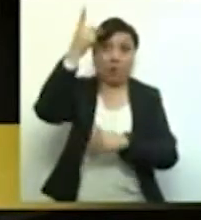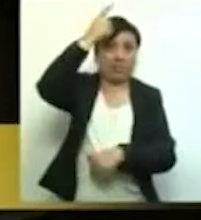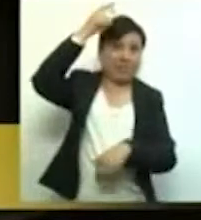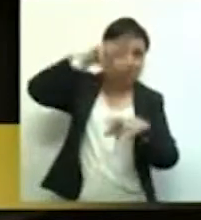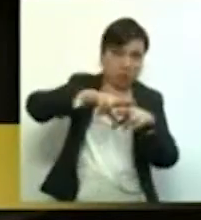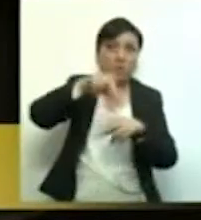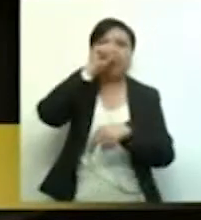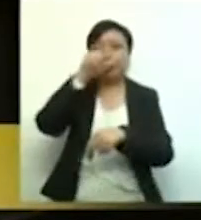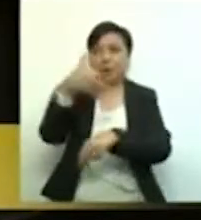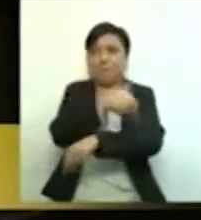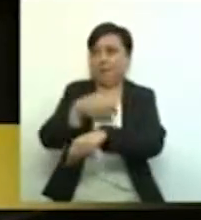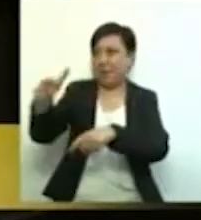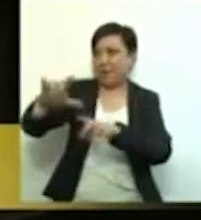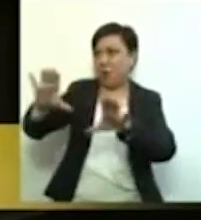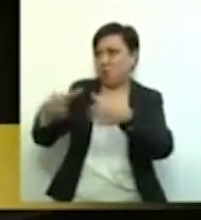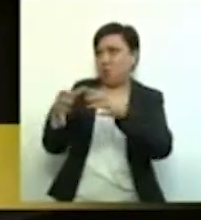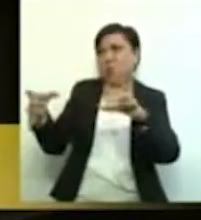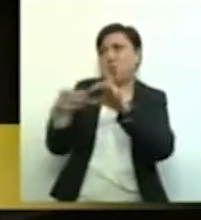funcionarios de la 4T?